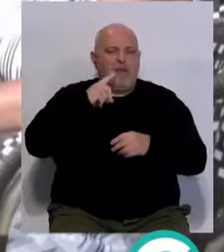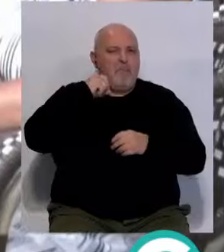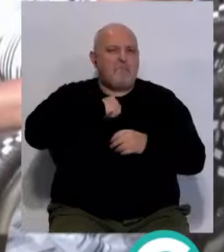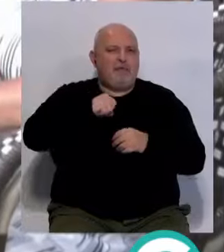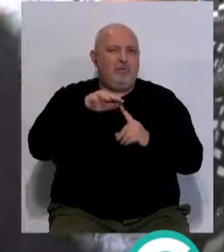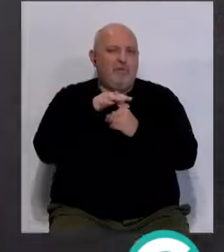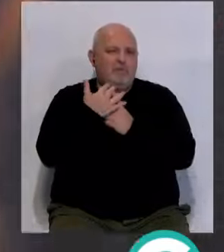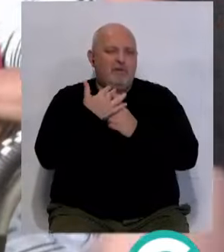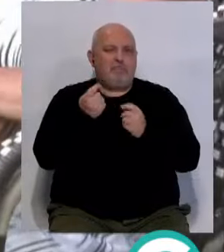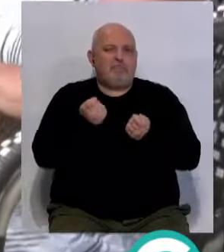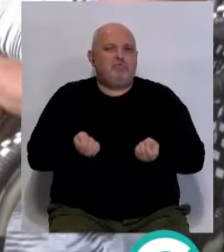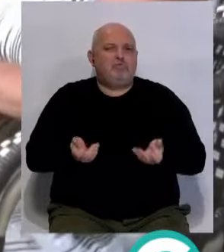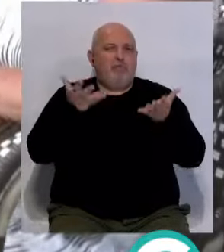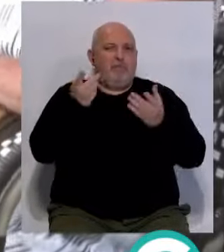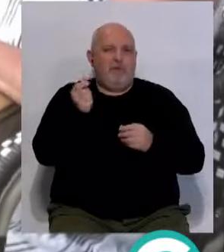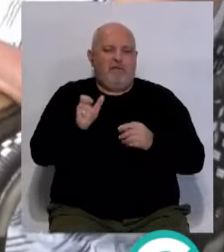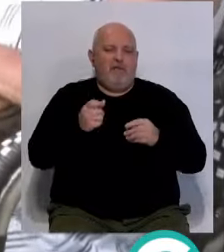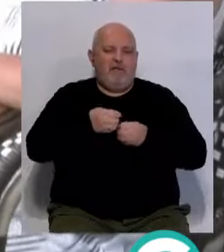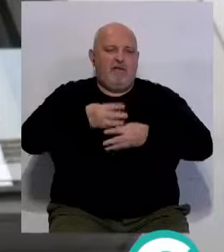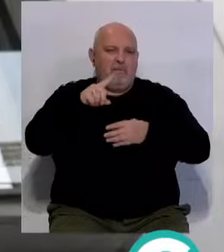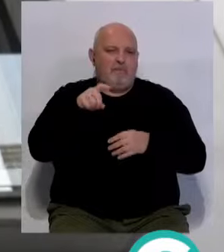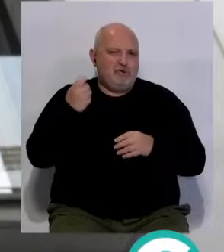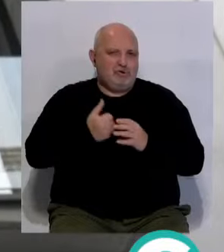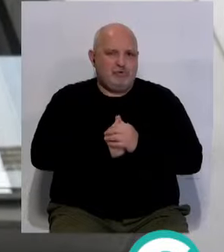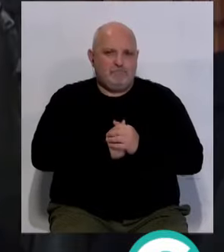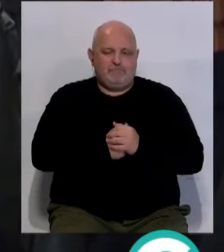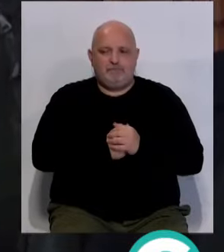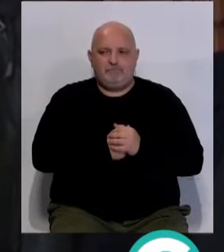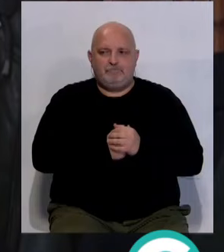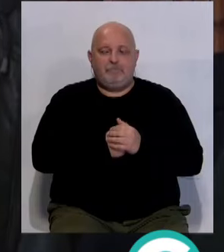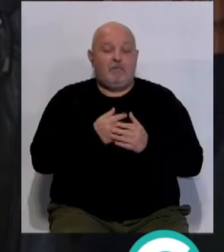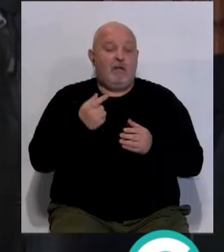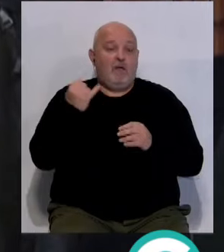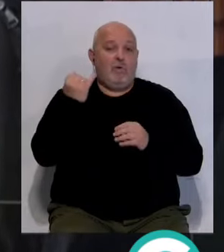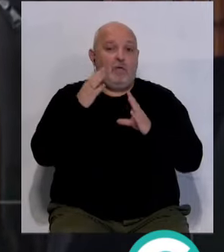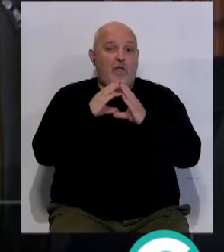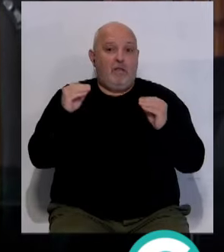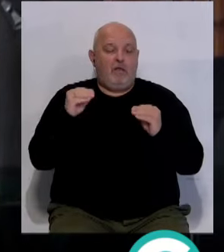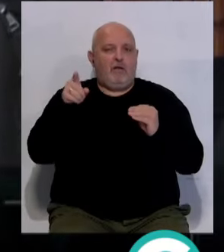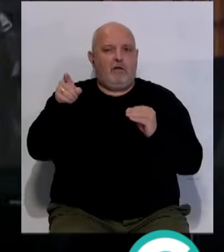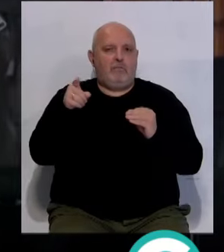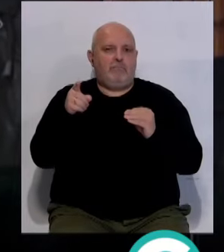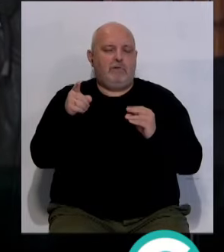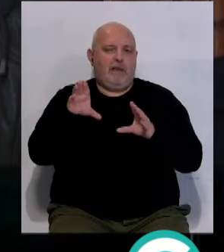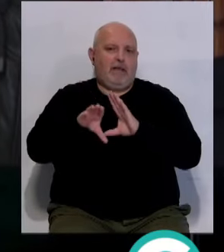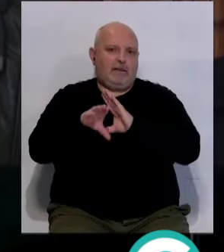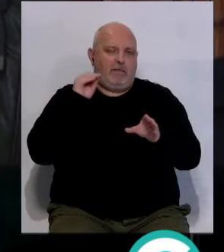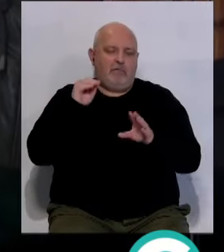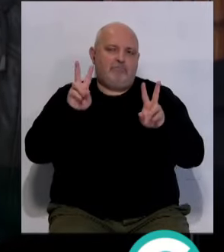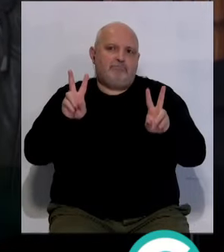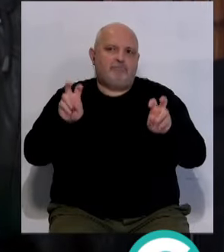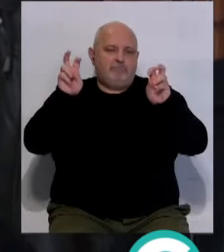medioambiental y el encarecimiento del precio de la vivienda. Y que la Junta de Andalucía entienda la